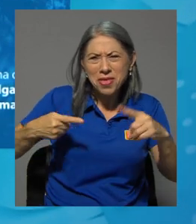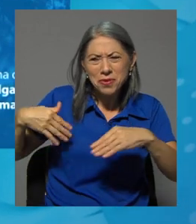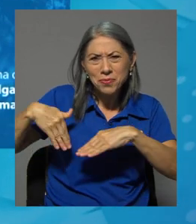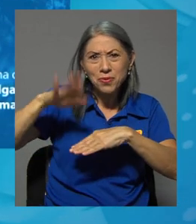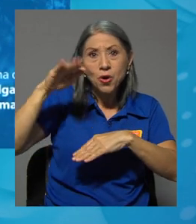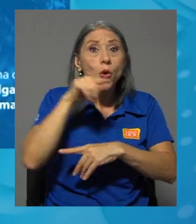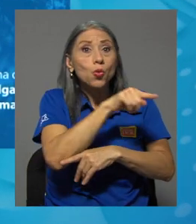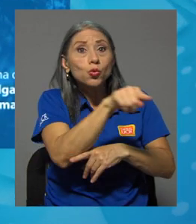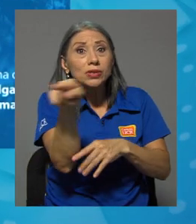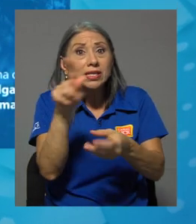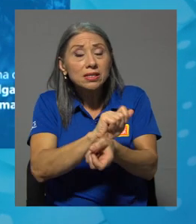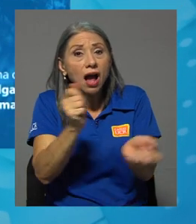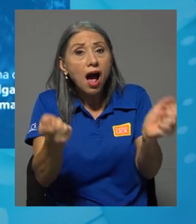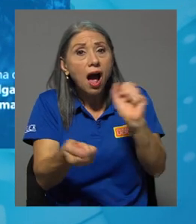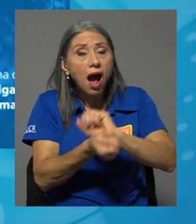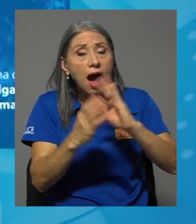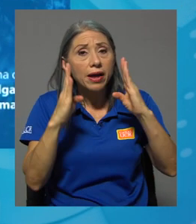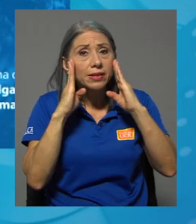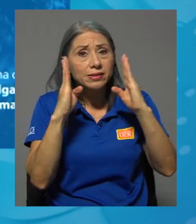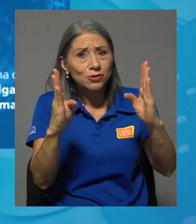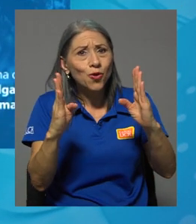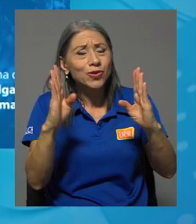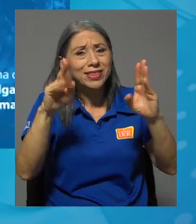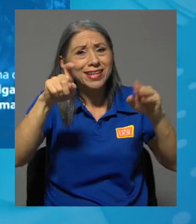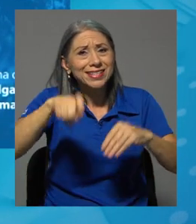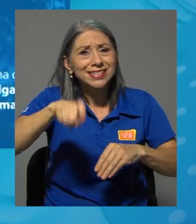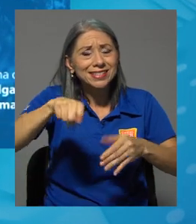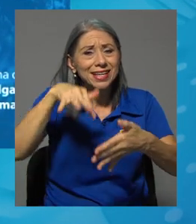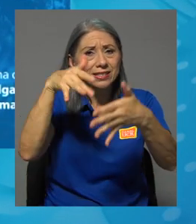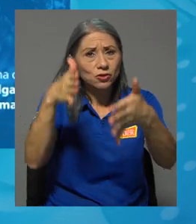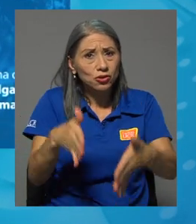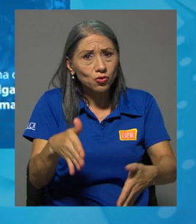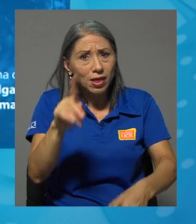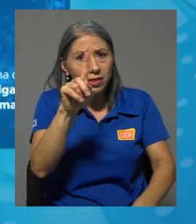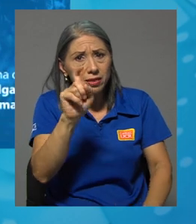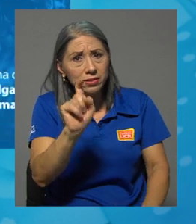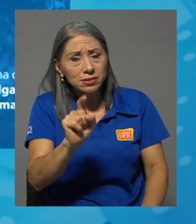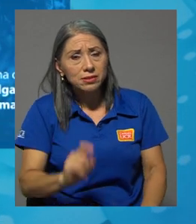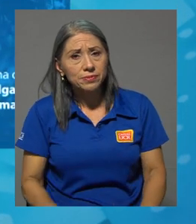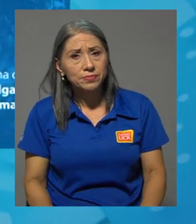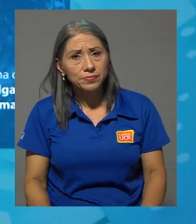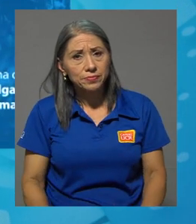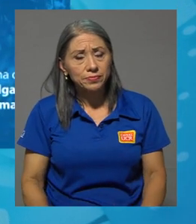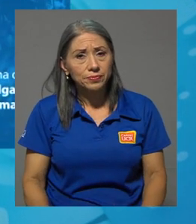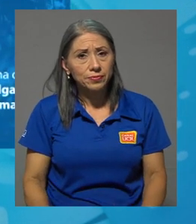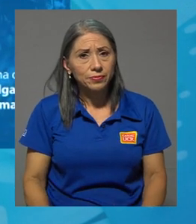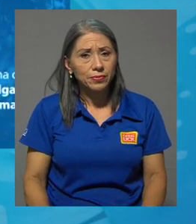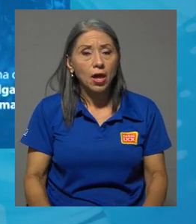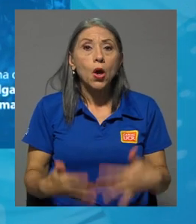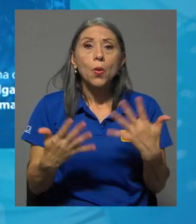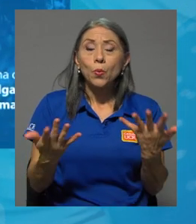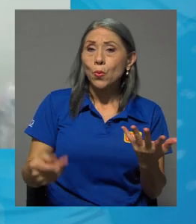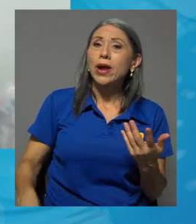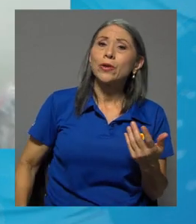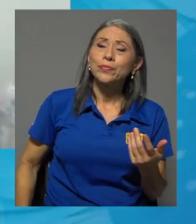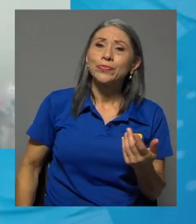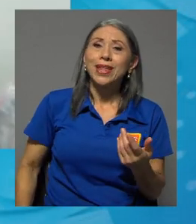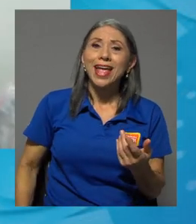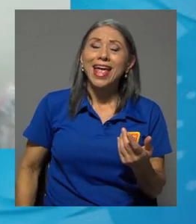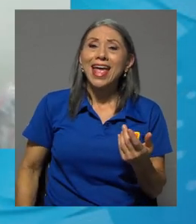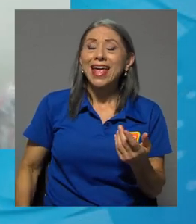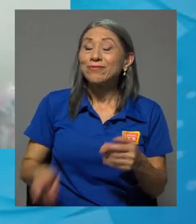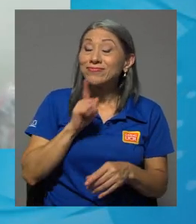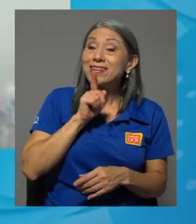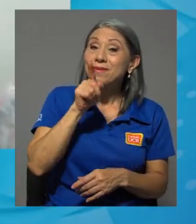tenido que variar ustedes cómo hacen esta atención de las necesidades de los estudiantes? Sí, le comento, María, que